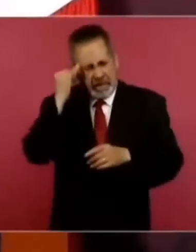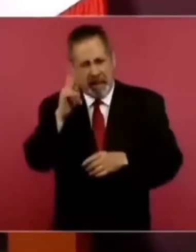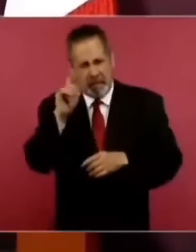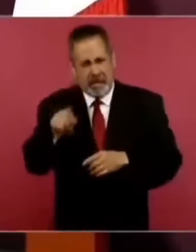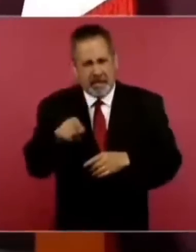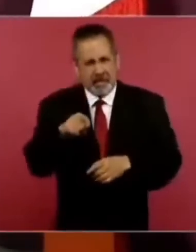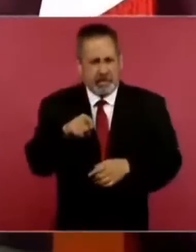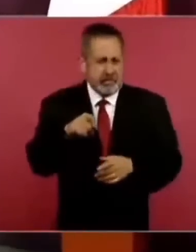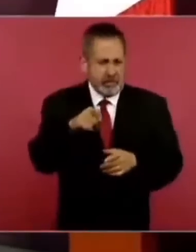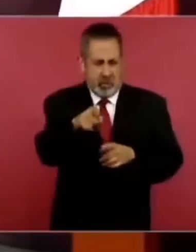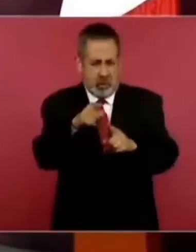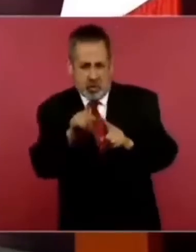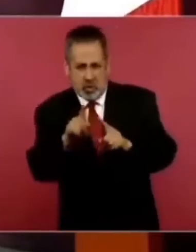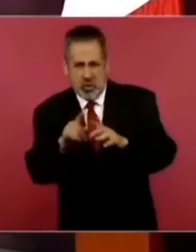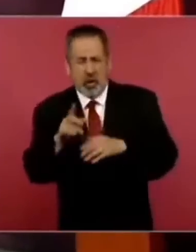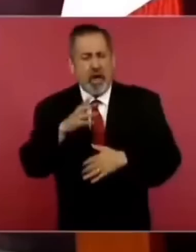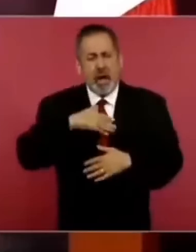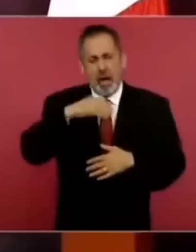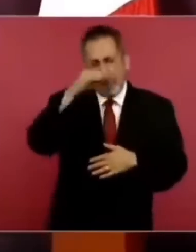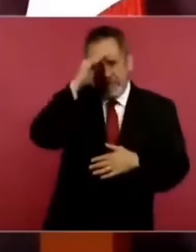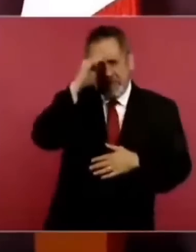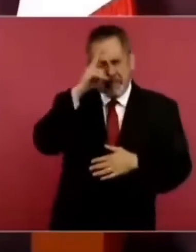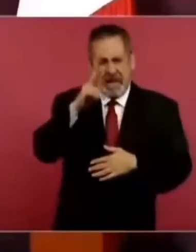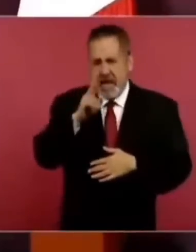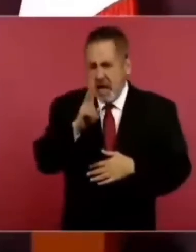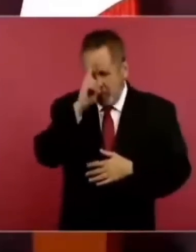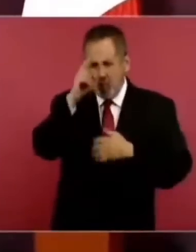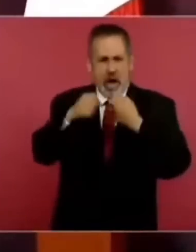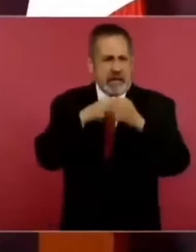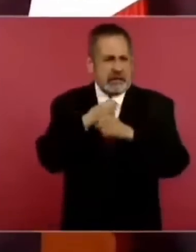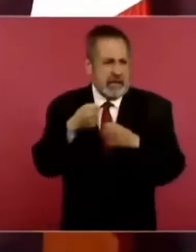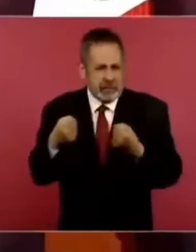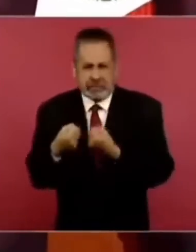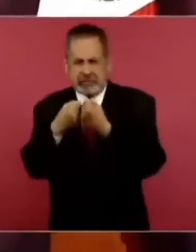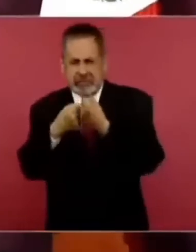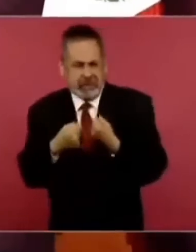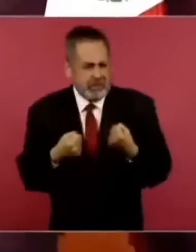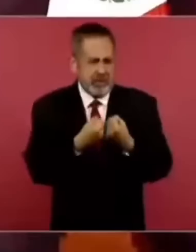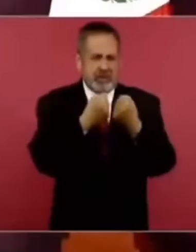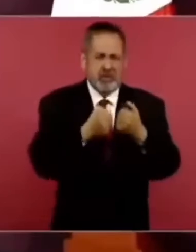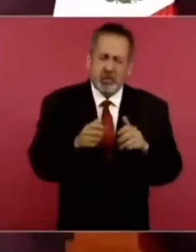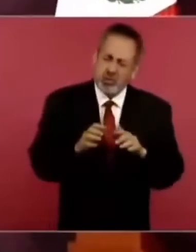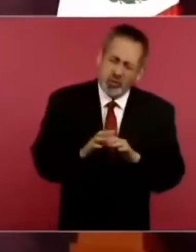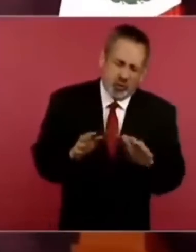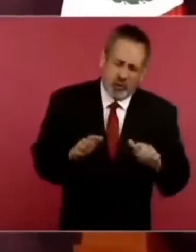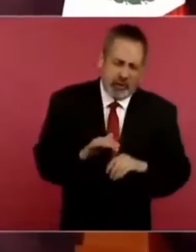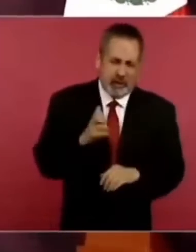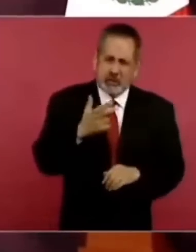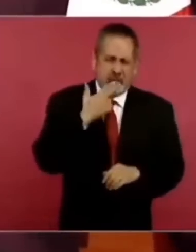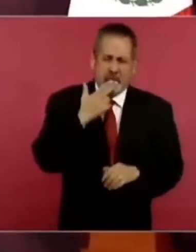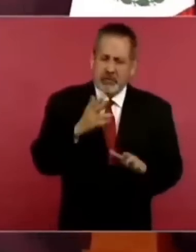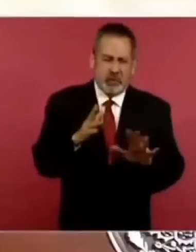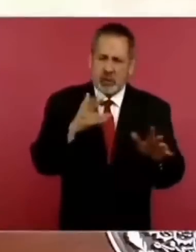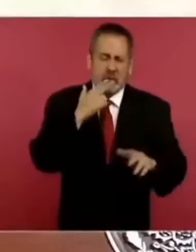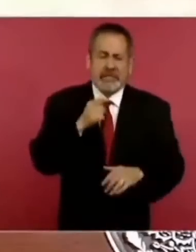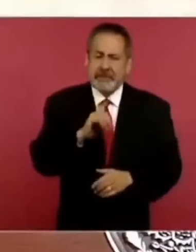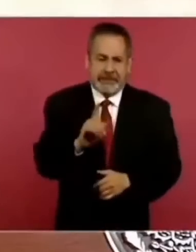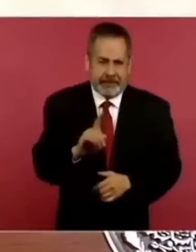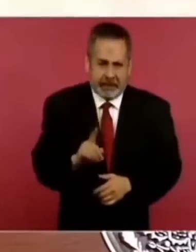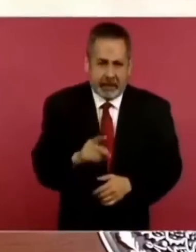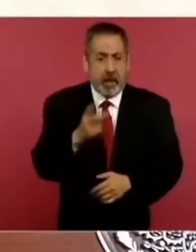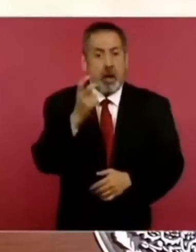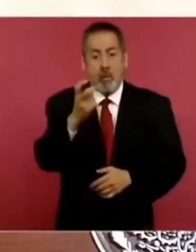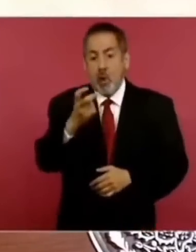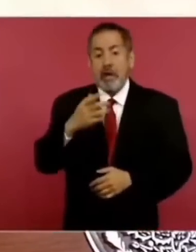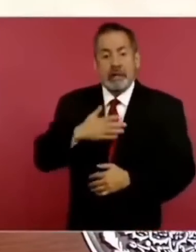piensan que la violencia se puede enfrentar con la violencia, ya estamos viendo que eso no funciona. Por